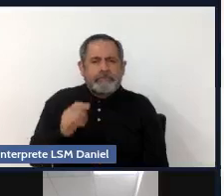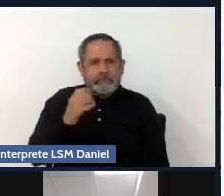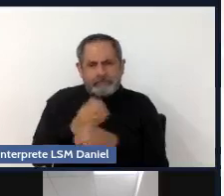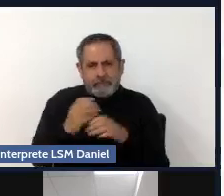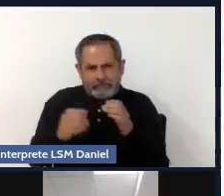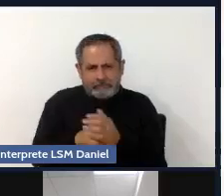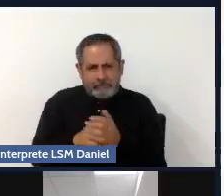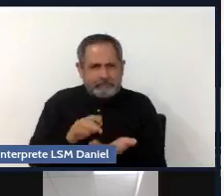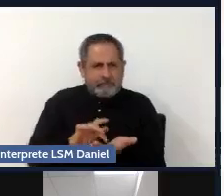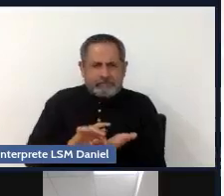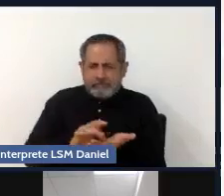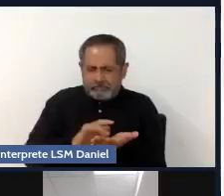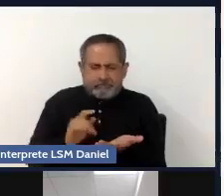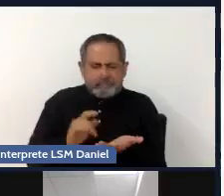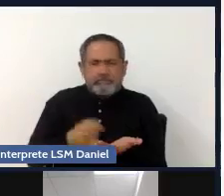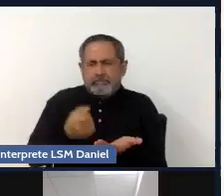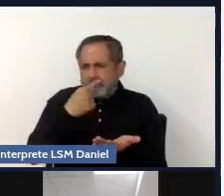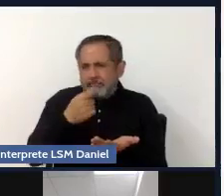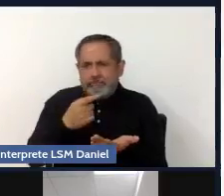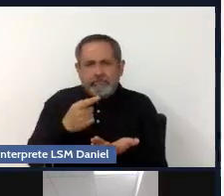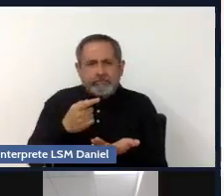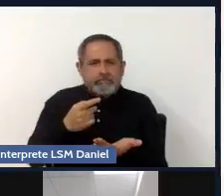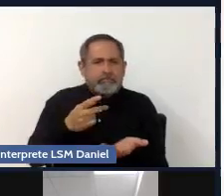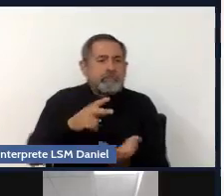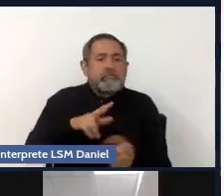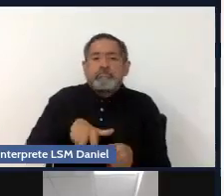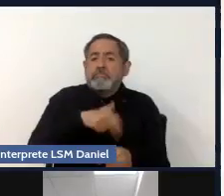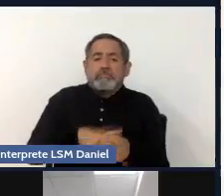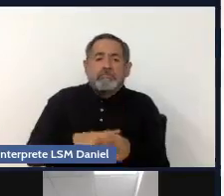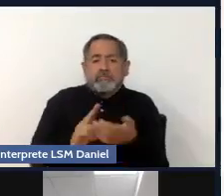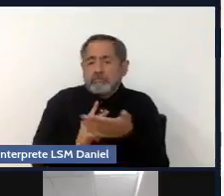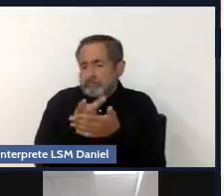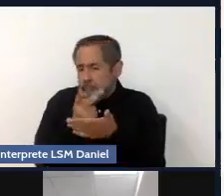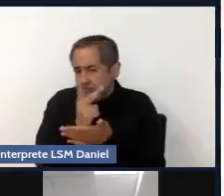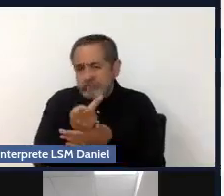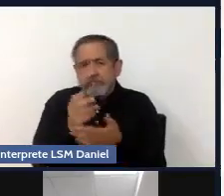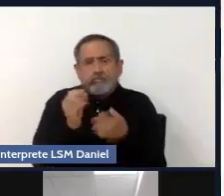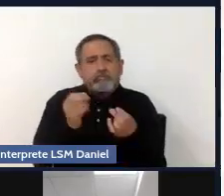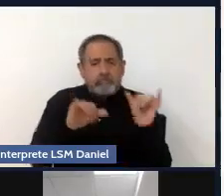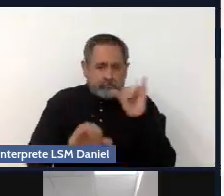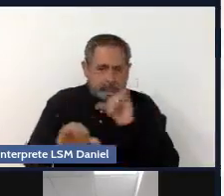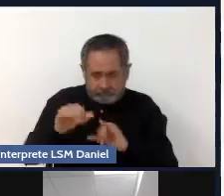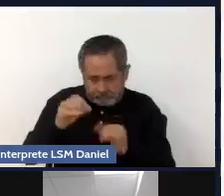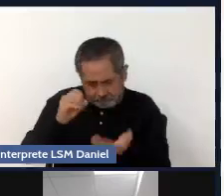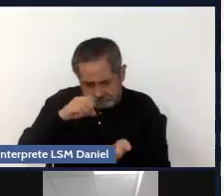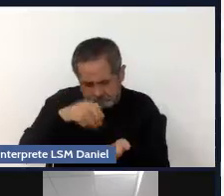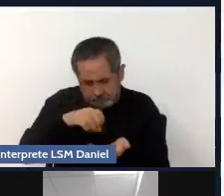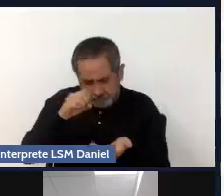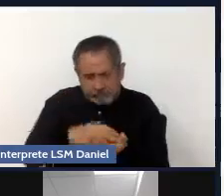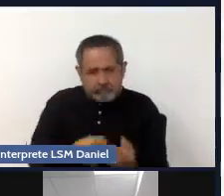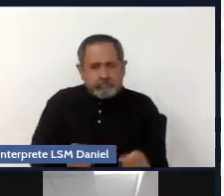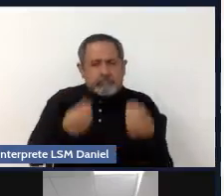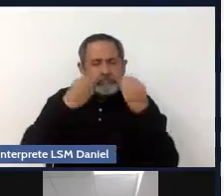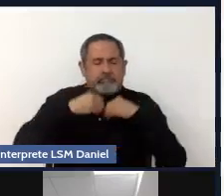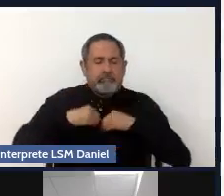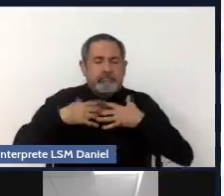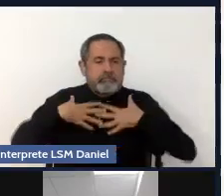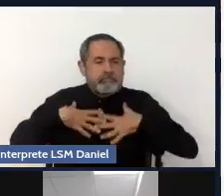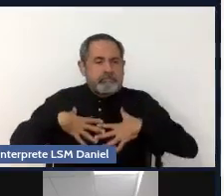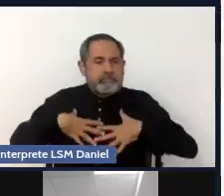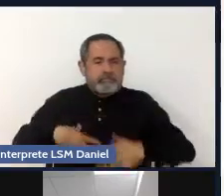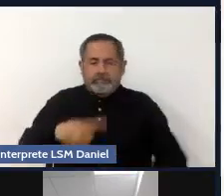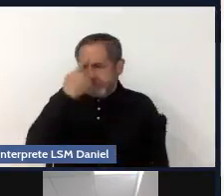pueden ser naturales o sintéticos, y que actúan estos sobre el sistema nervioso. Van a